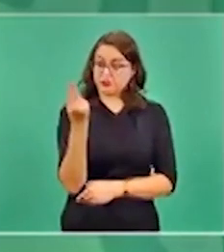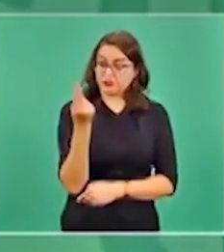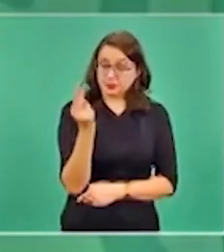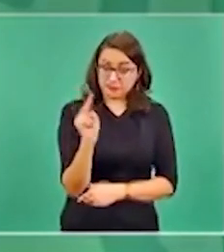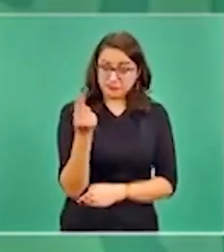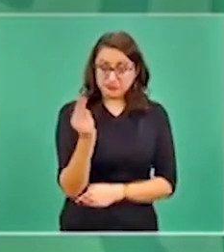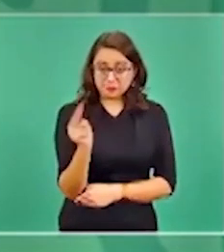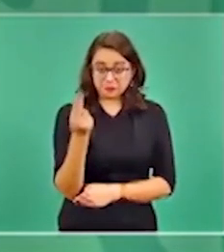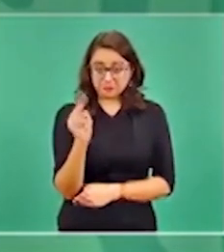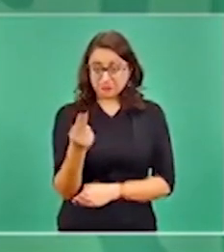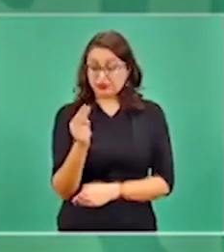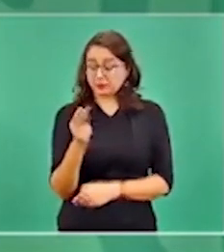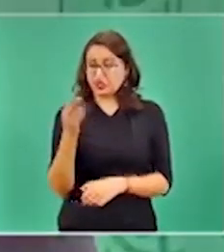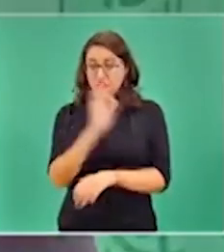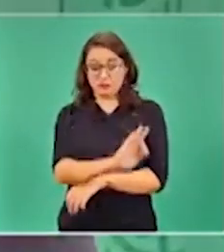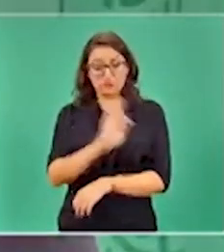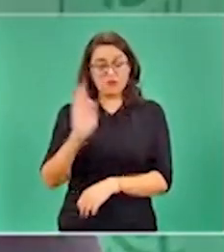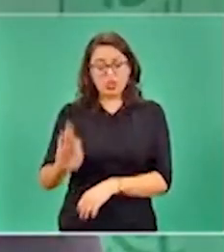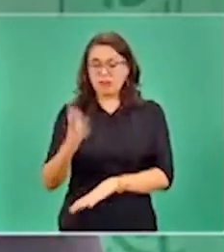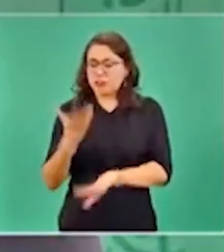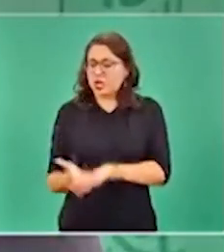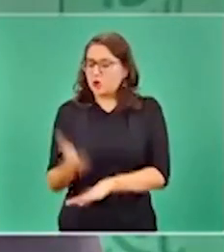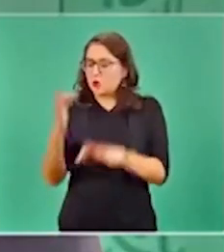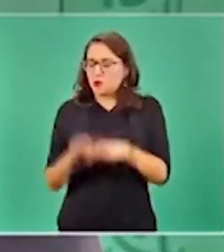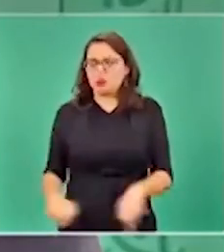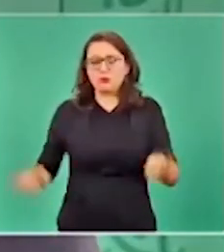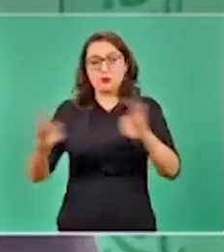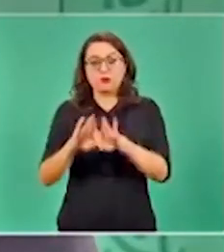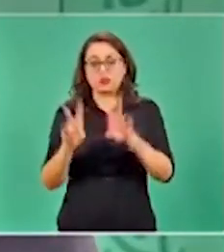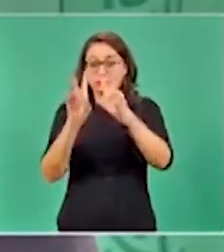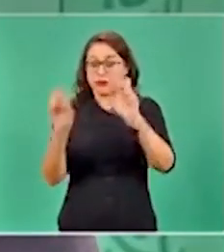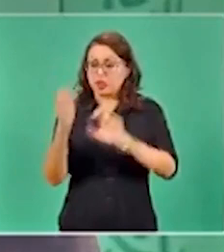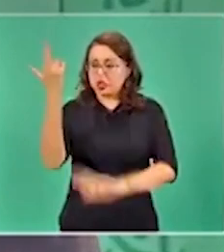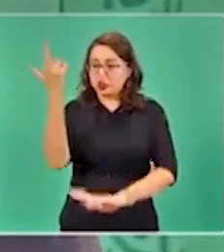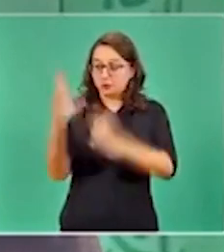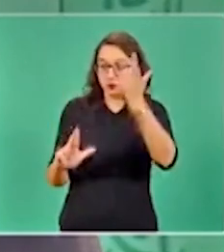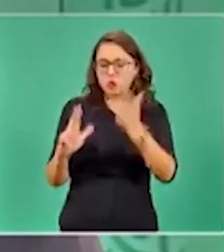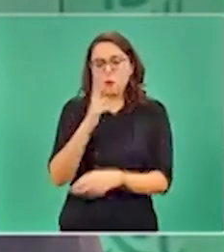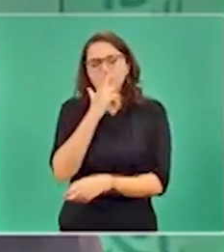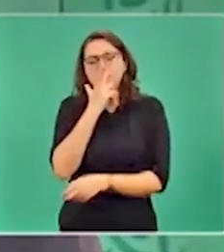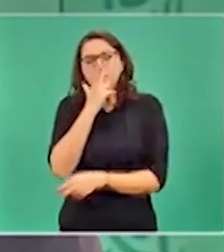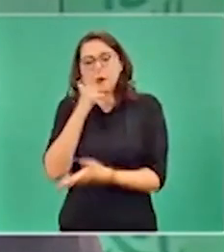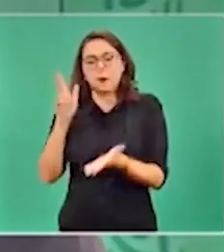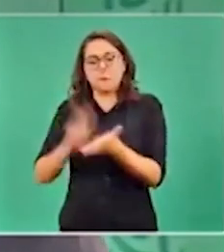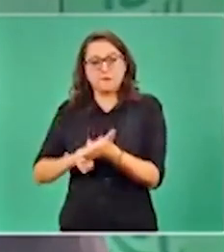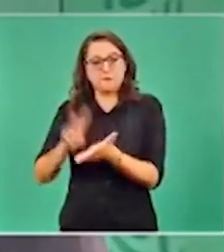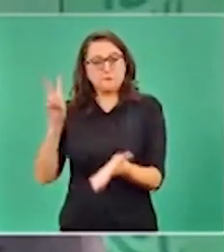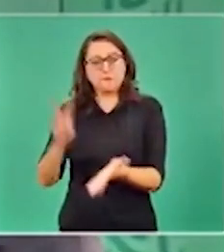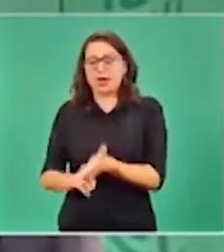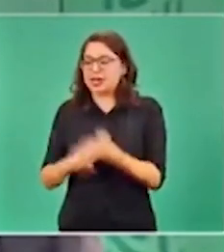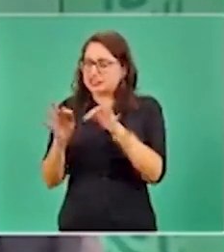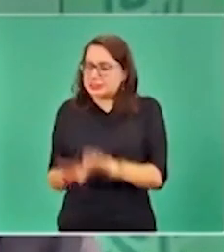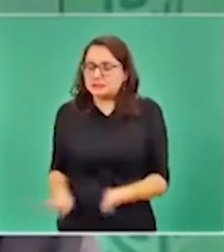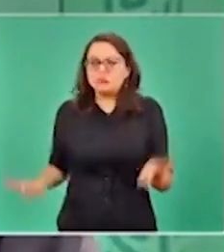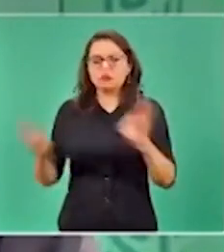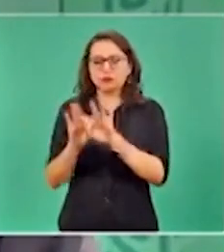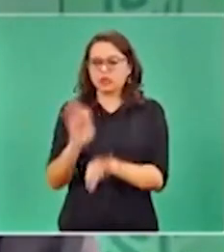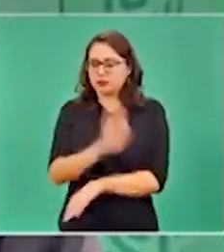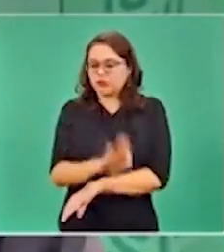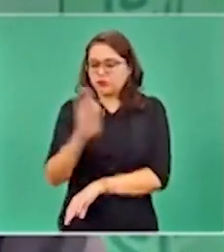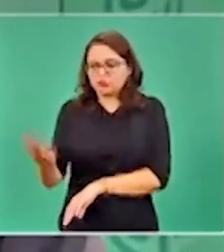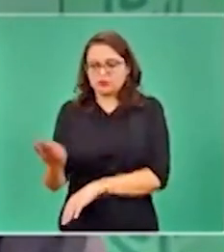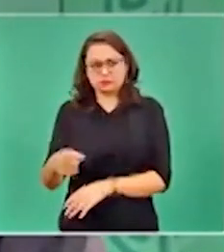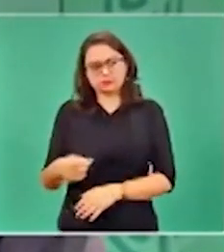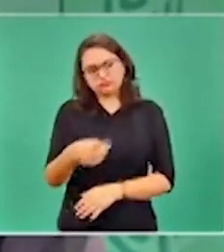no les gusta a los conservadores, lo que fue la revolución, porque hasta los que